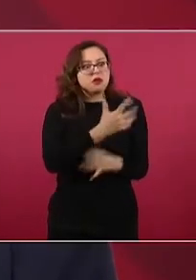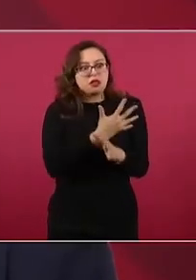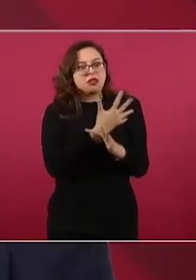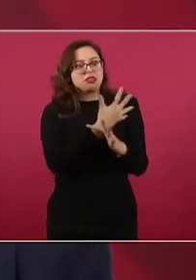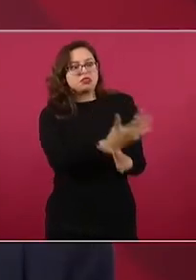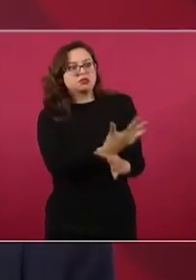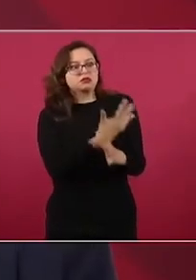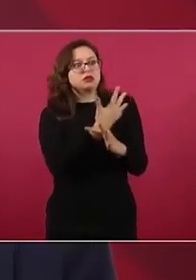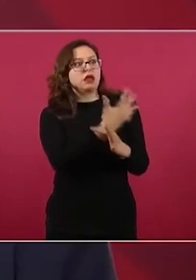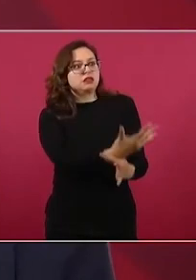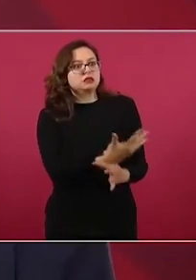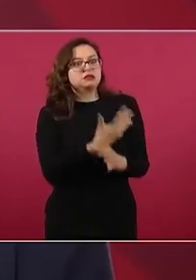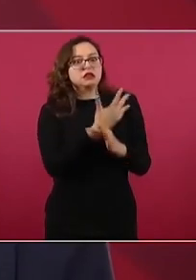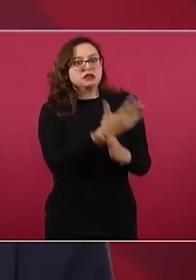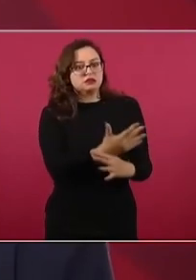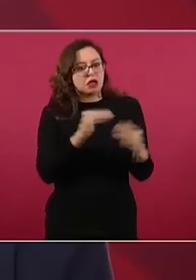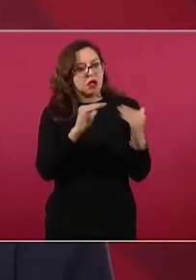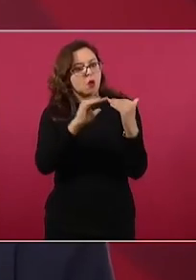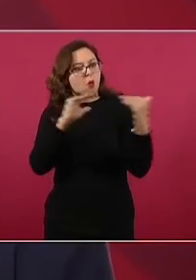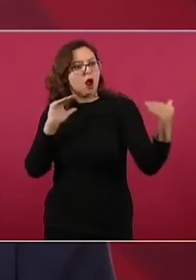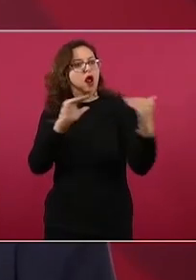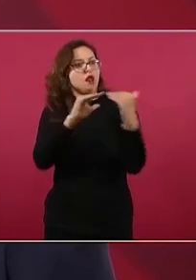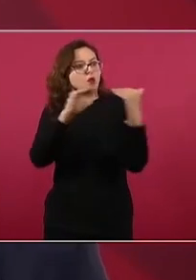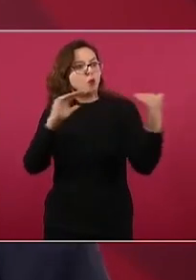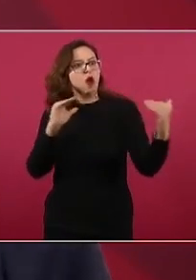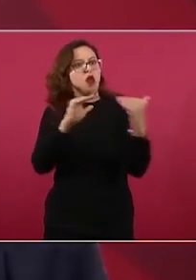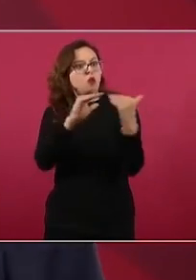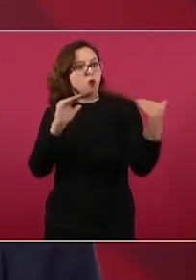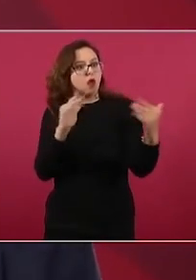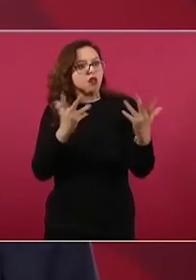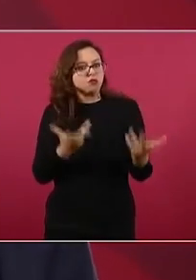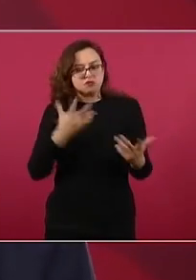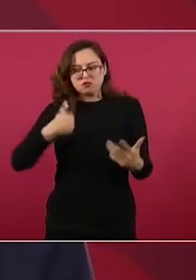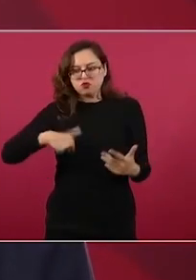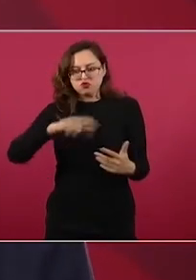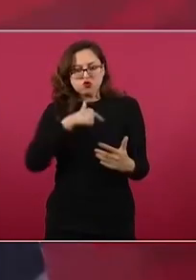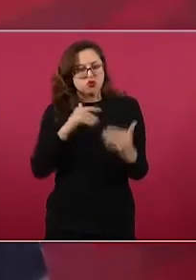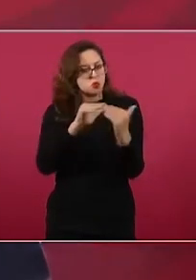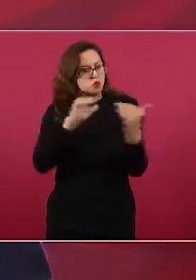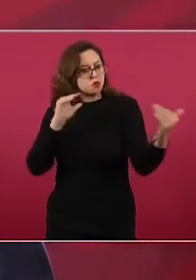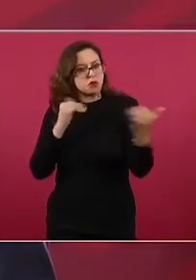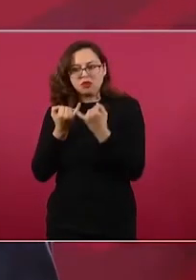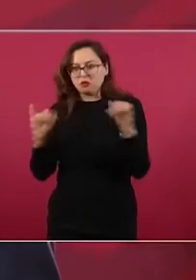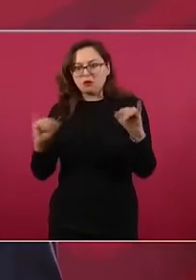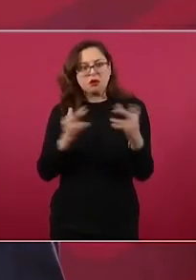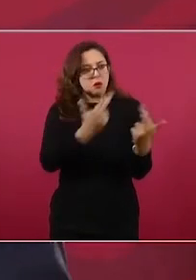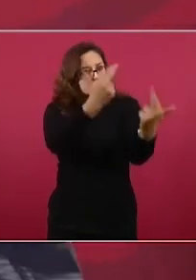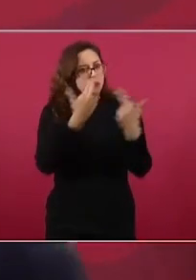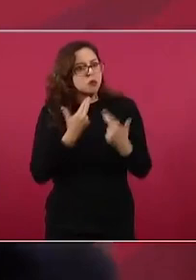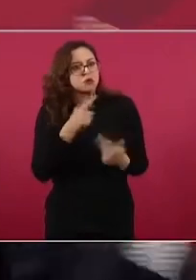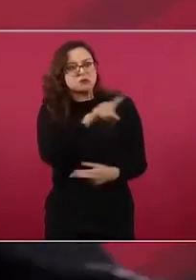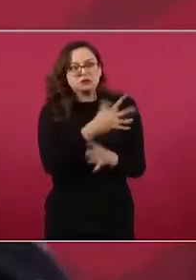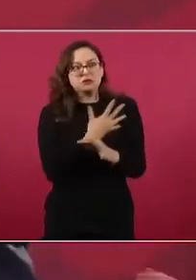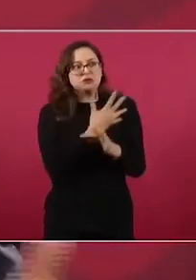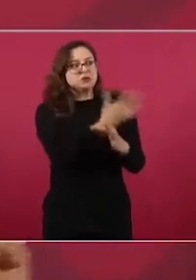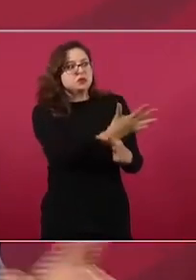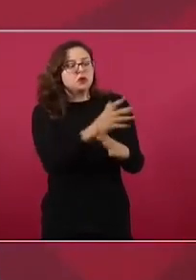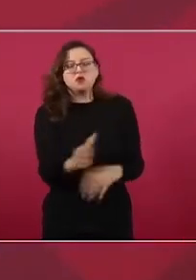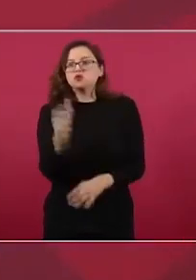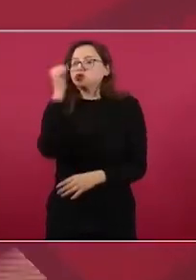con un pie de igualdad y que usted respeta nuestra soberanía ¿quiénes son